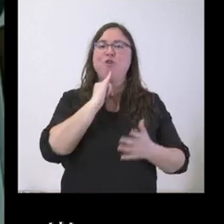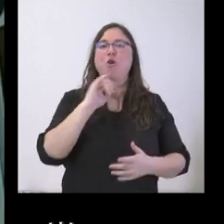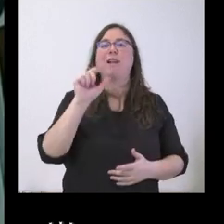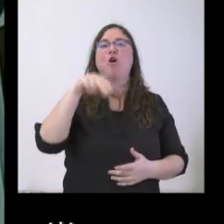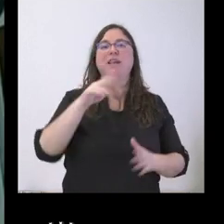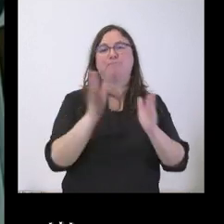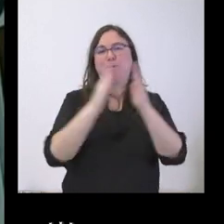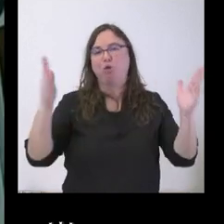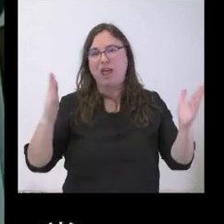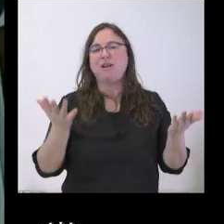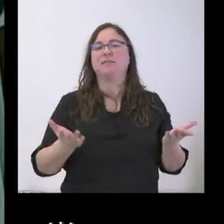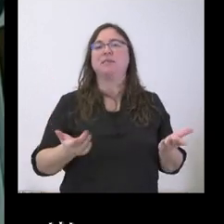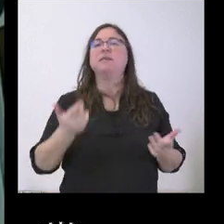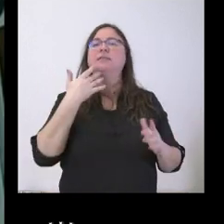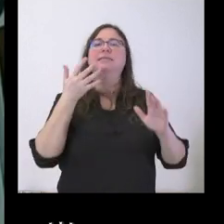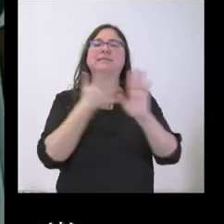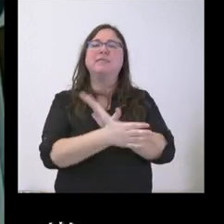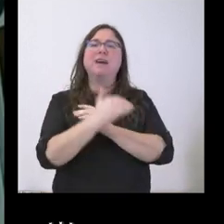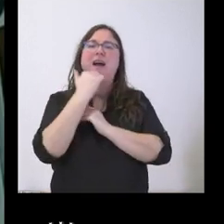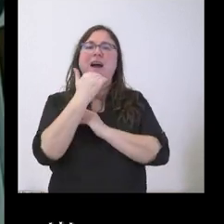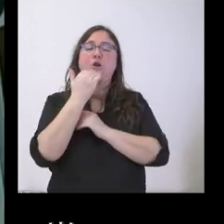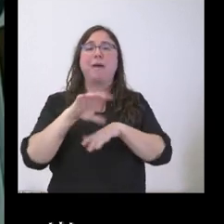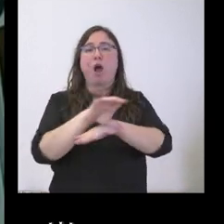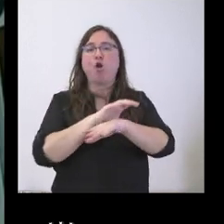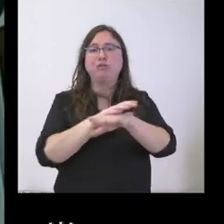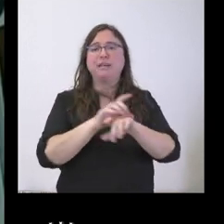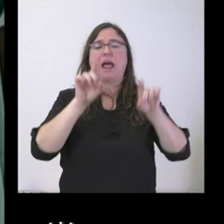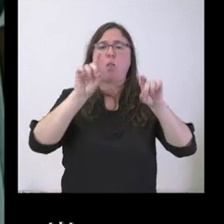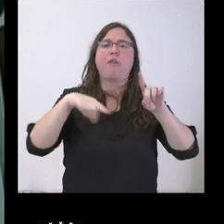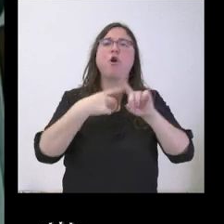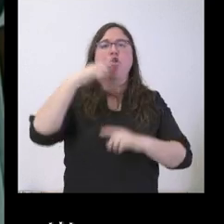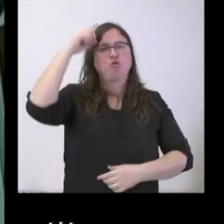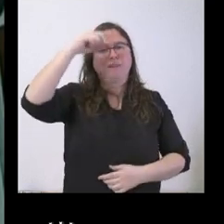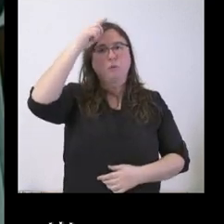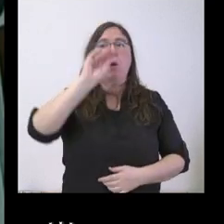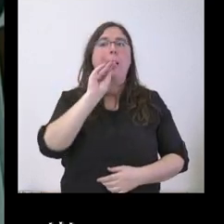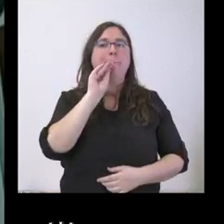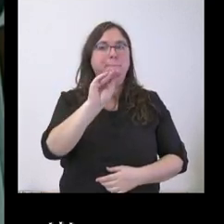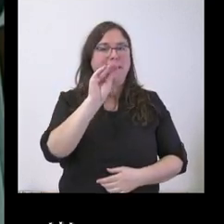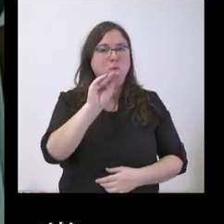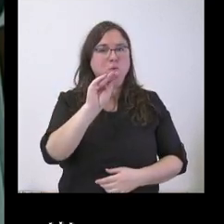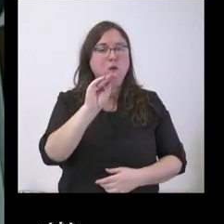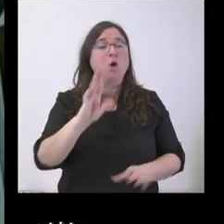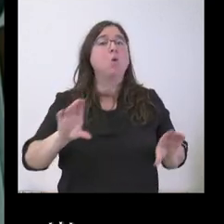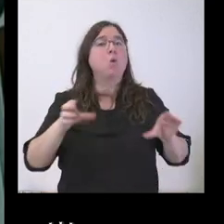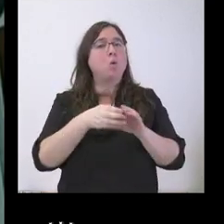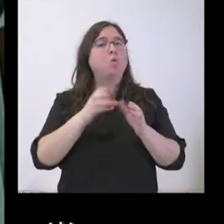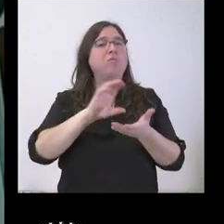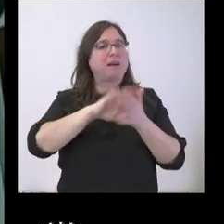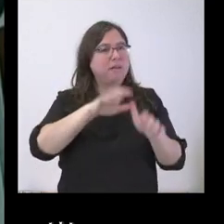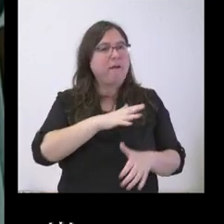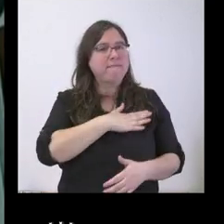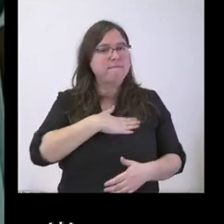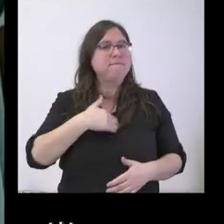bibliotecas, en la red de bibliotecas, con cual implicaría las consejerías de Educación y de Cultura. La pregunta es si la Junta va a tener en consideración esta